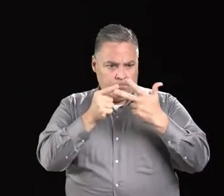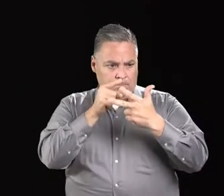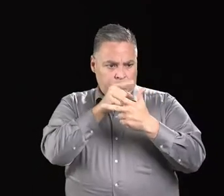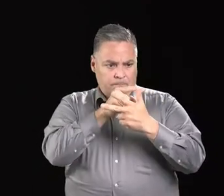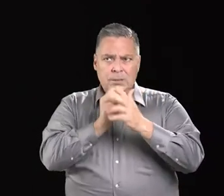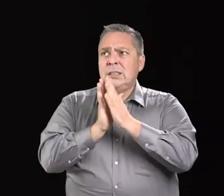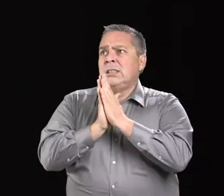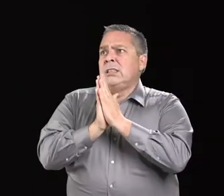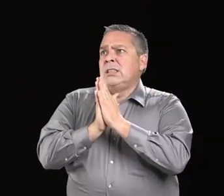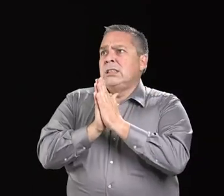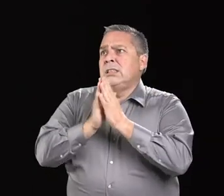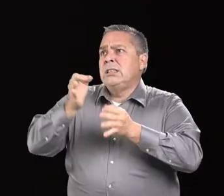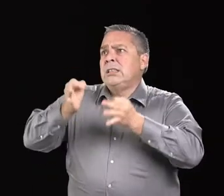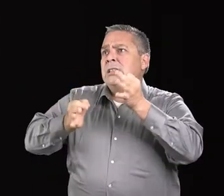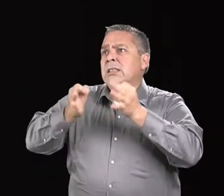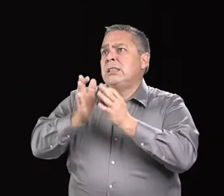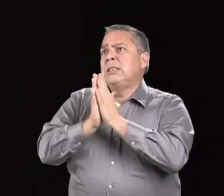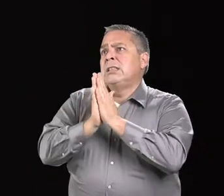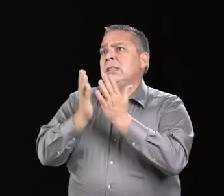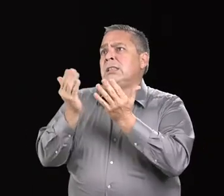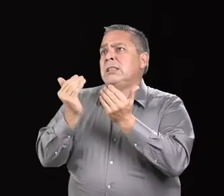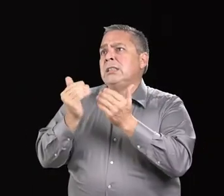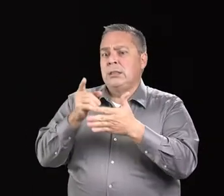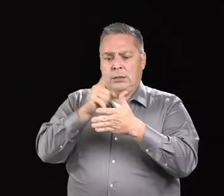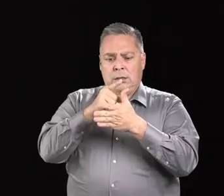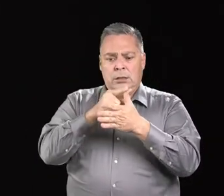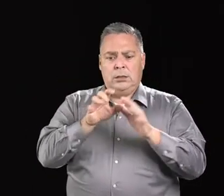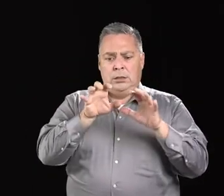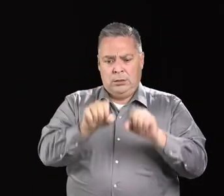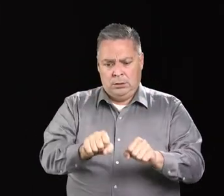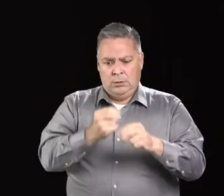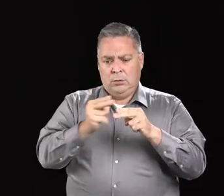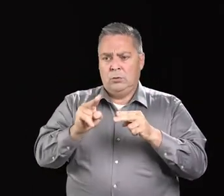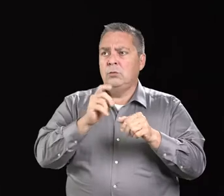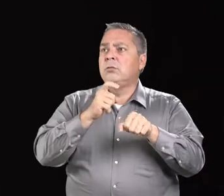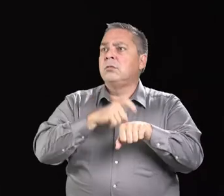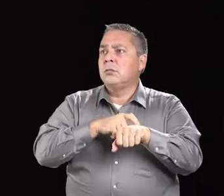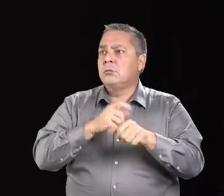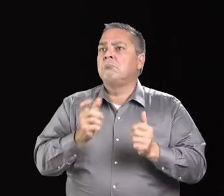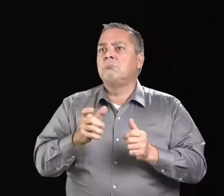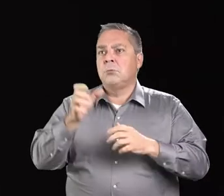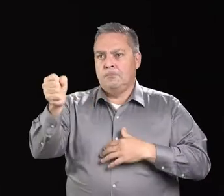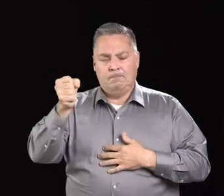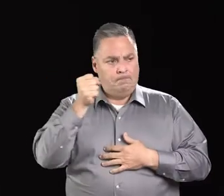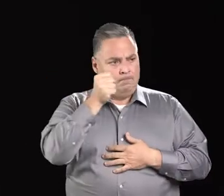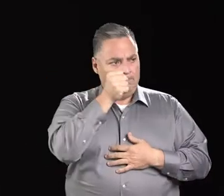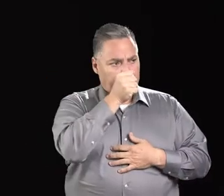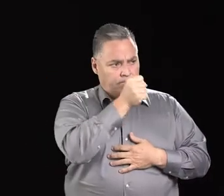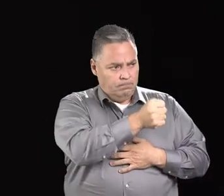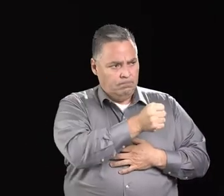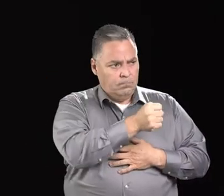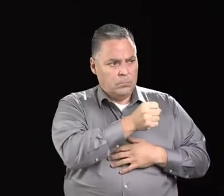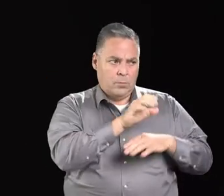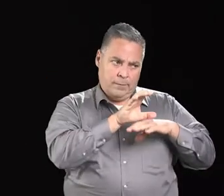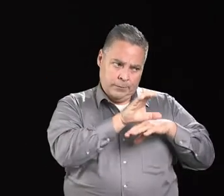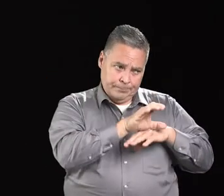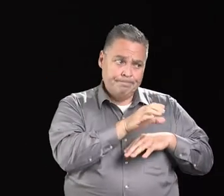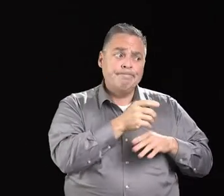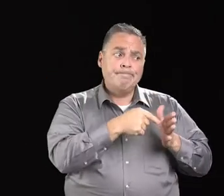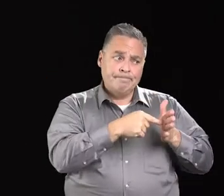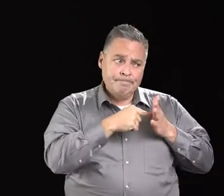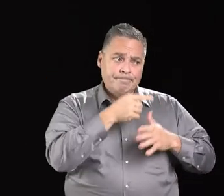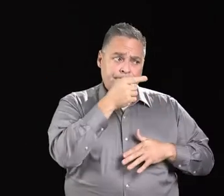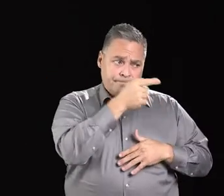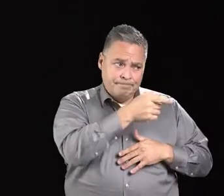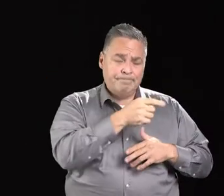que se pueden solicitar al tribunal, la detención temporera, el ingreso involuntario y el tratamiento compulsorio. En este